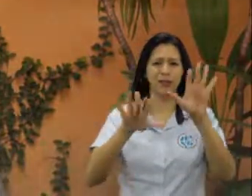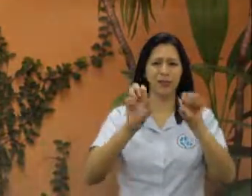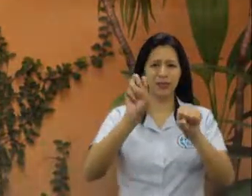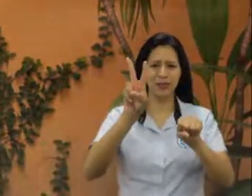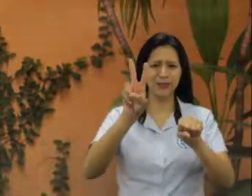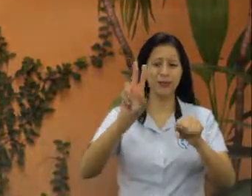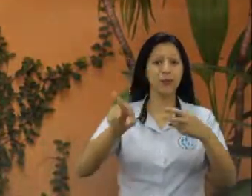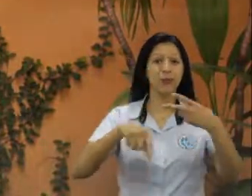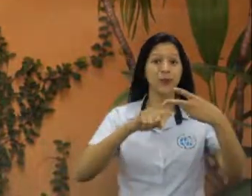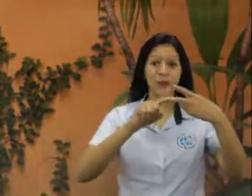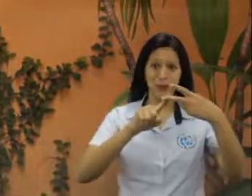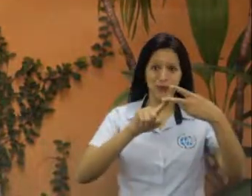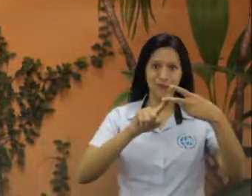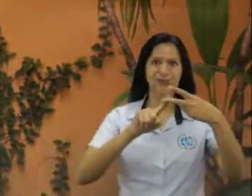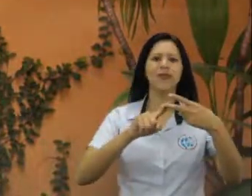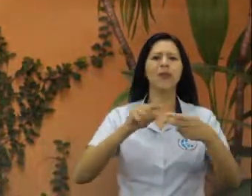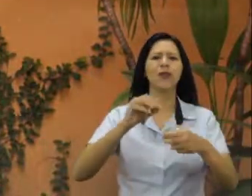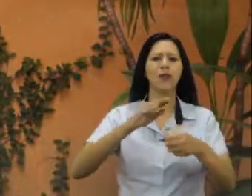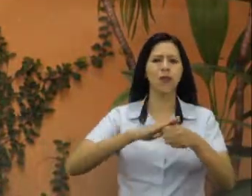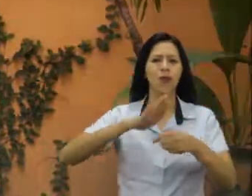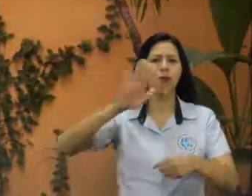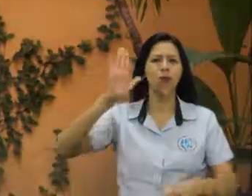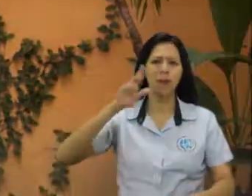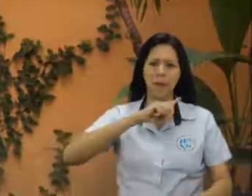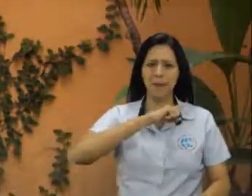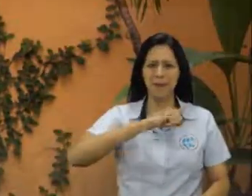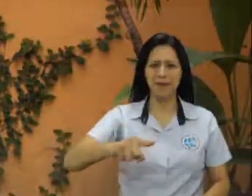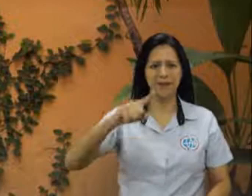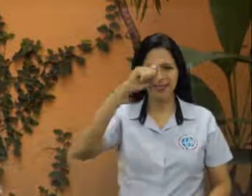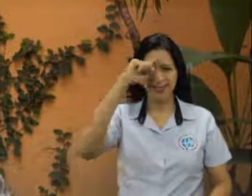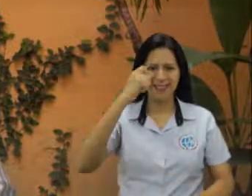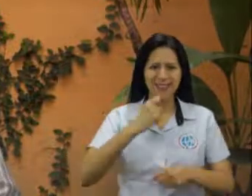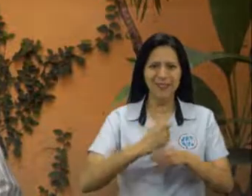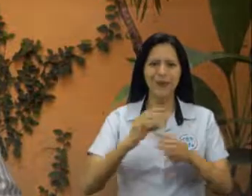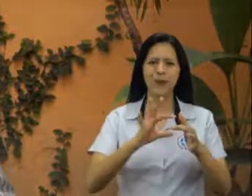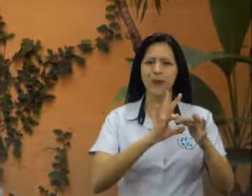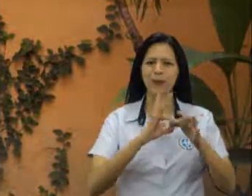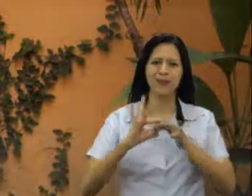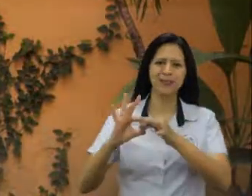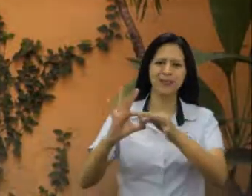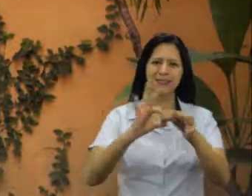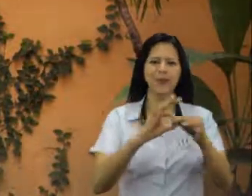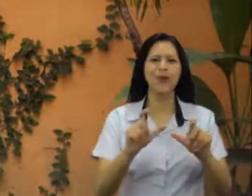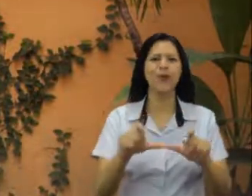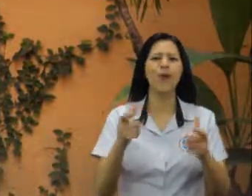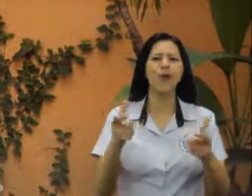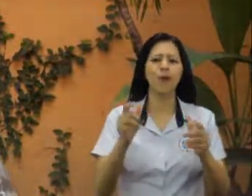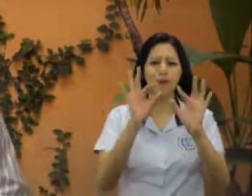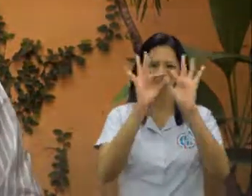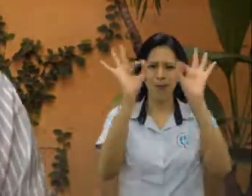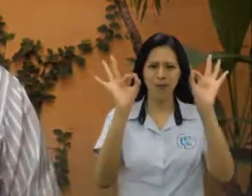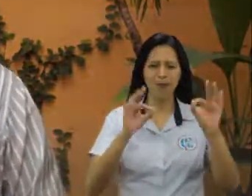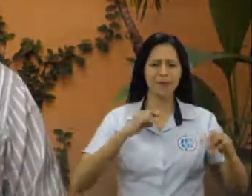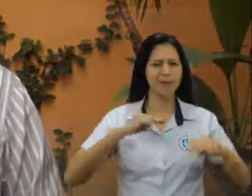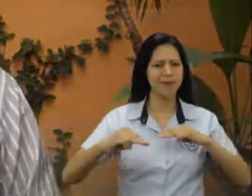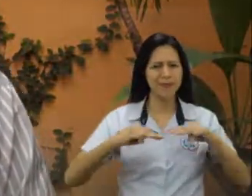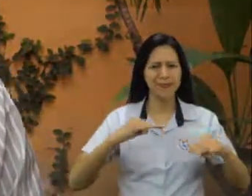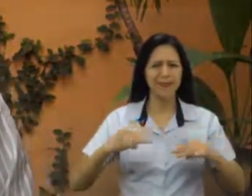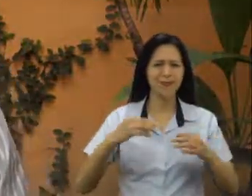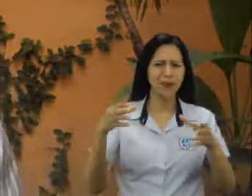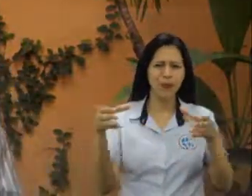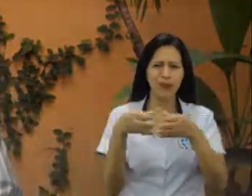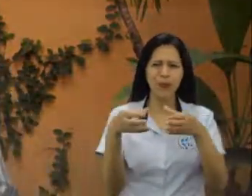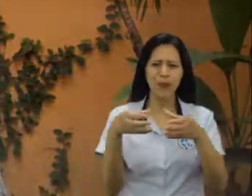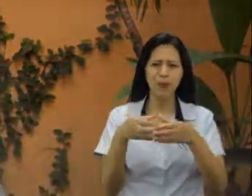aceptadas por el Estado de Guatemala en el año 2012. Número 2. Garantizar la articulación efectiva